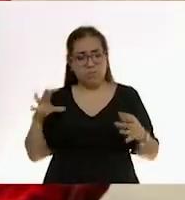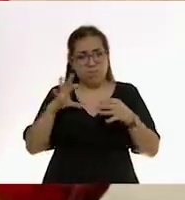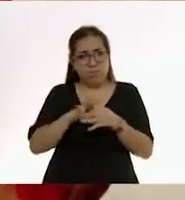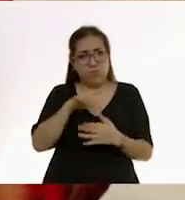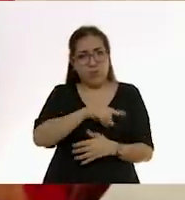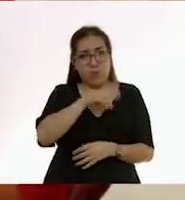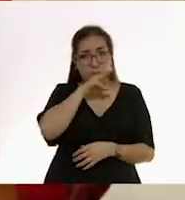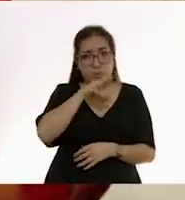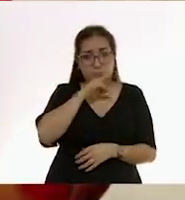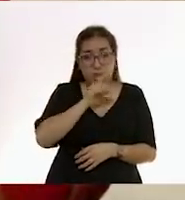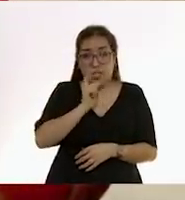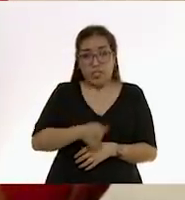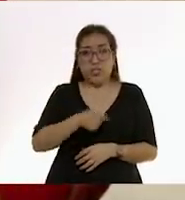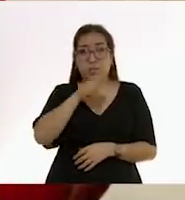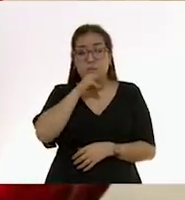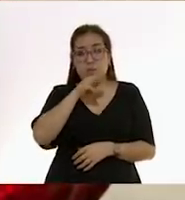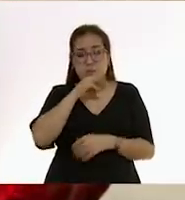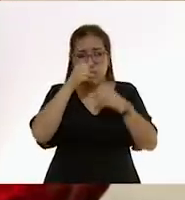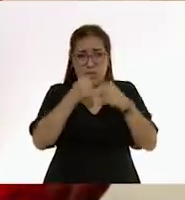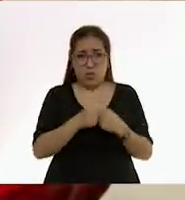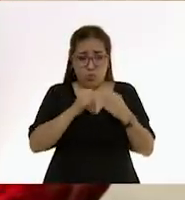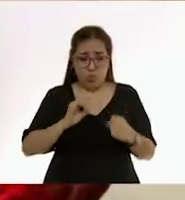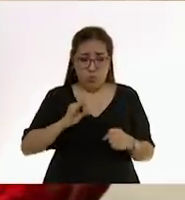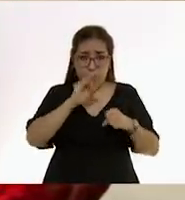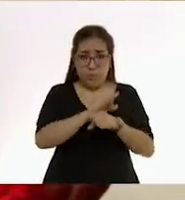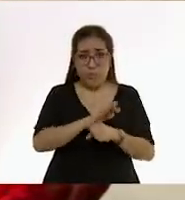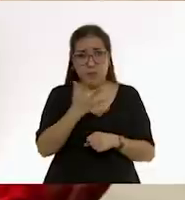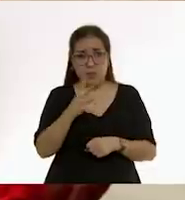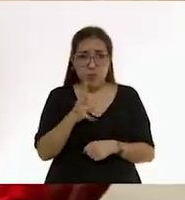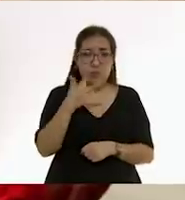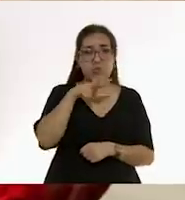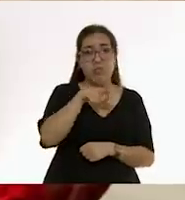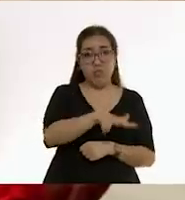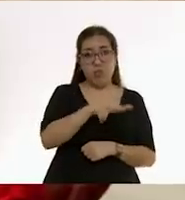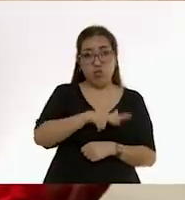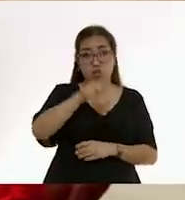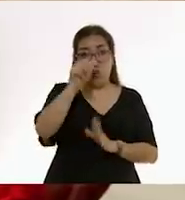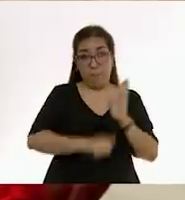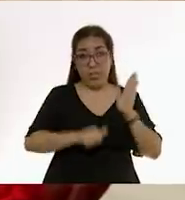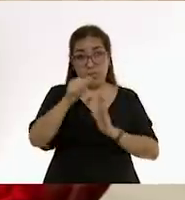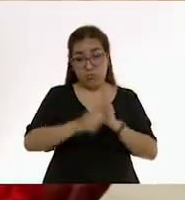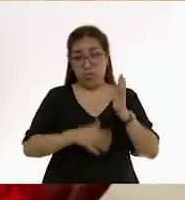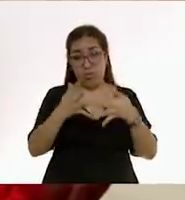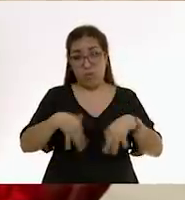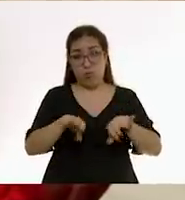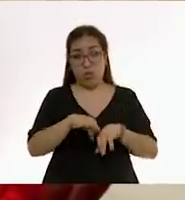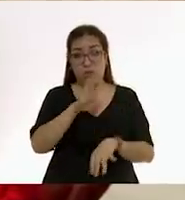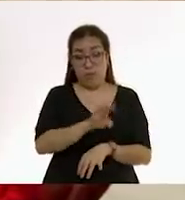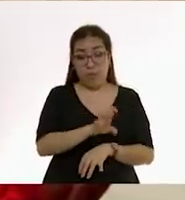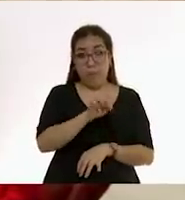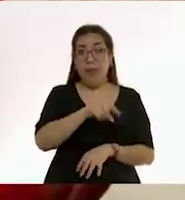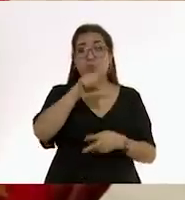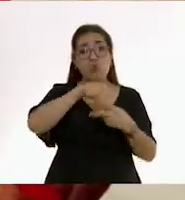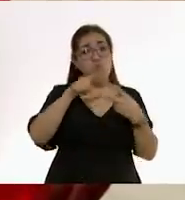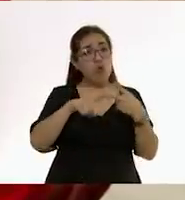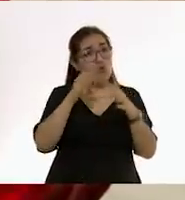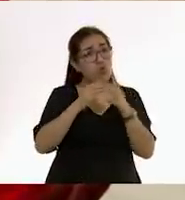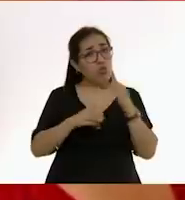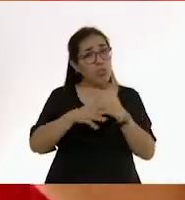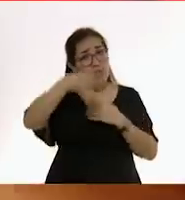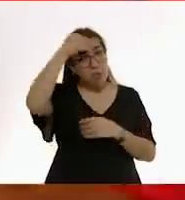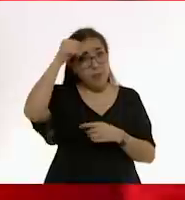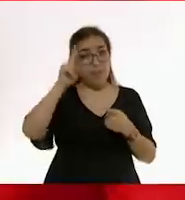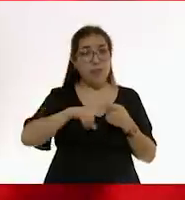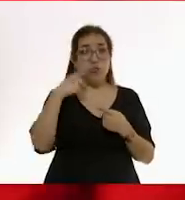vínculo seguro, que es como el gran objetivo de la maternidad los primeros 18 meses, lo que queremos es que el bebé aprenda dos cosas, que él vale